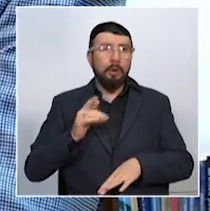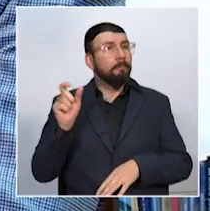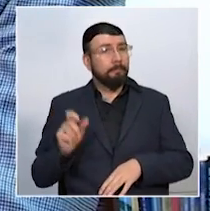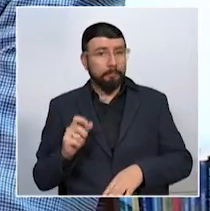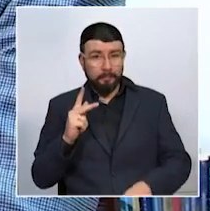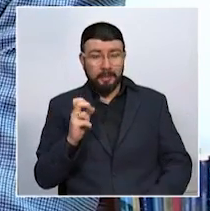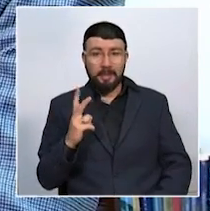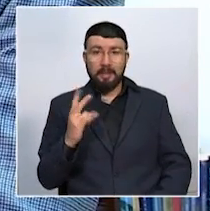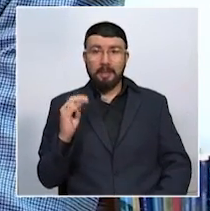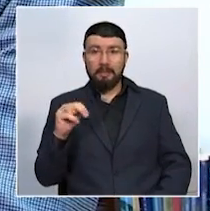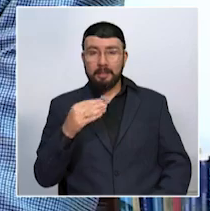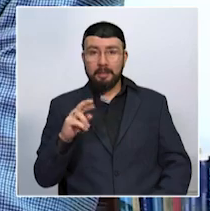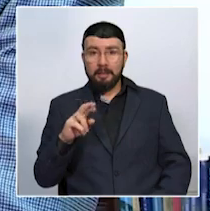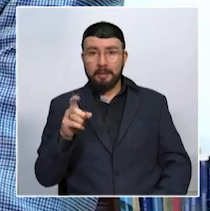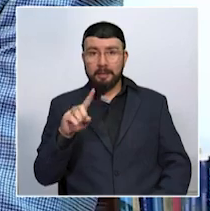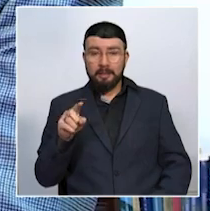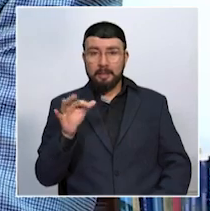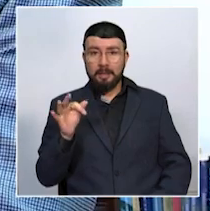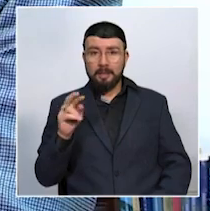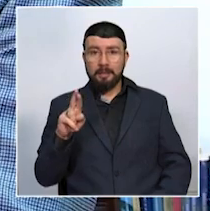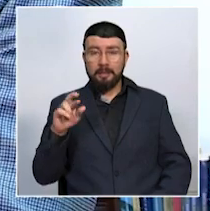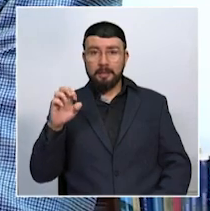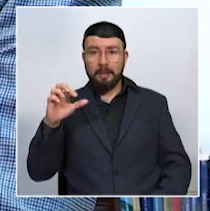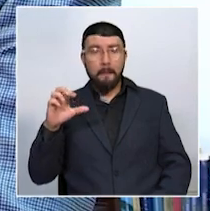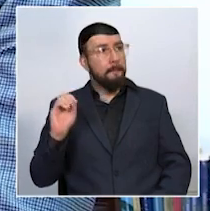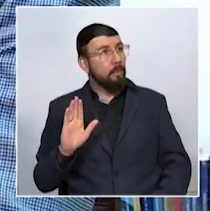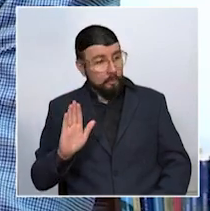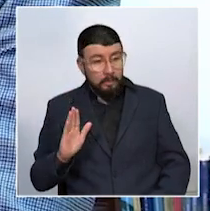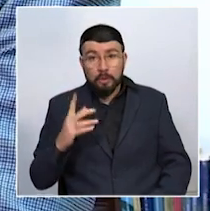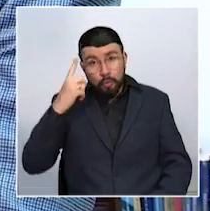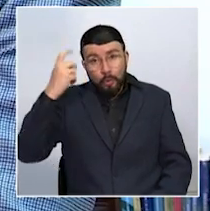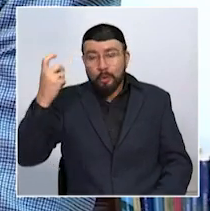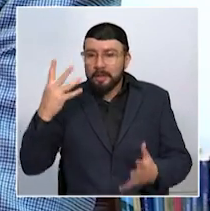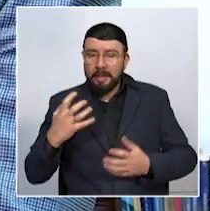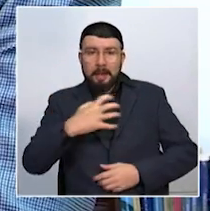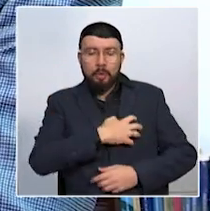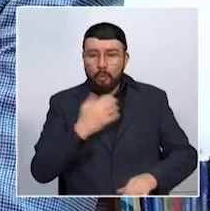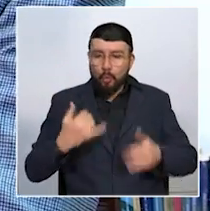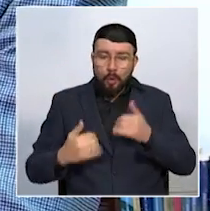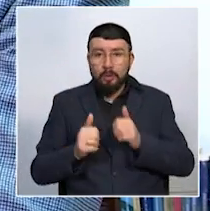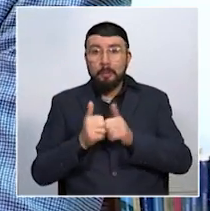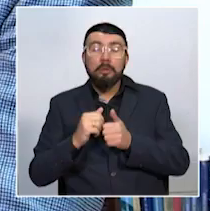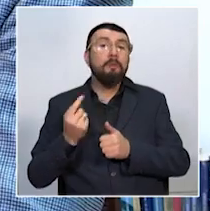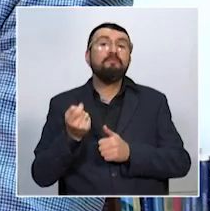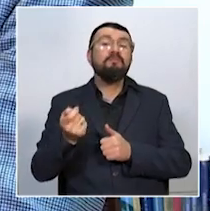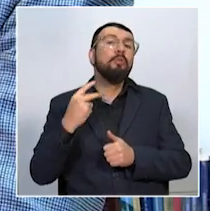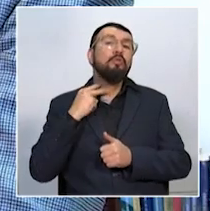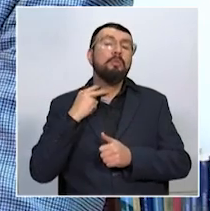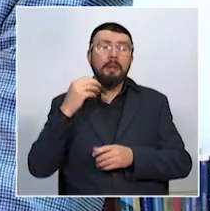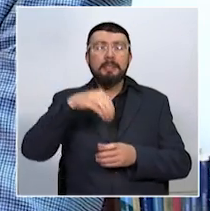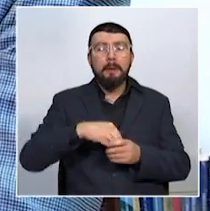Restrepo, uno de los deportistas con sueños de ser campeón en los Juegos Deportivos Nacionales del mes de noviembre. En Bogotá, entonces,